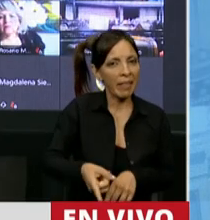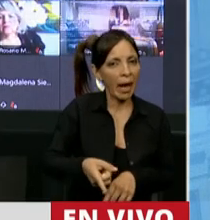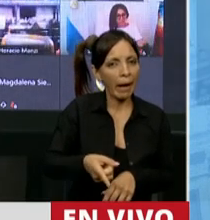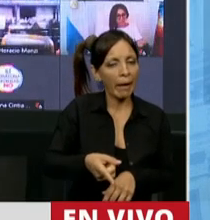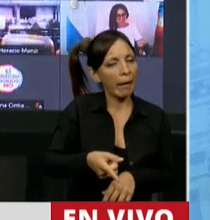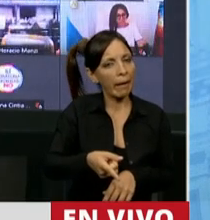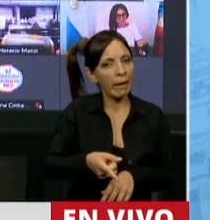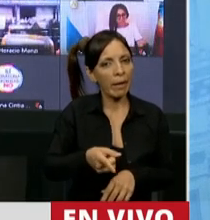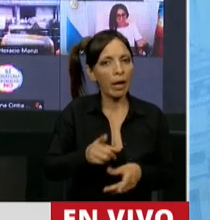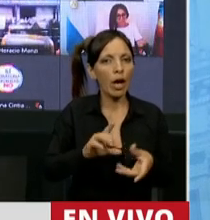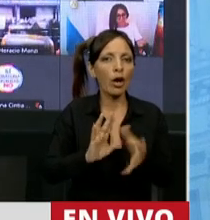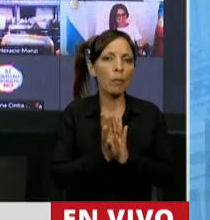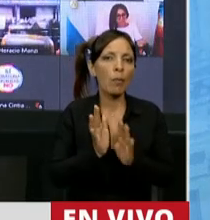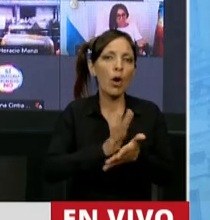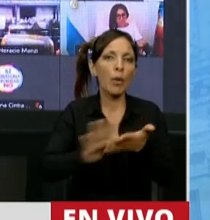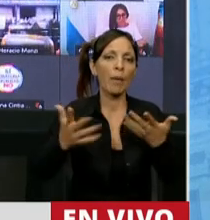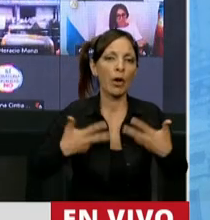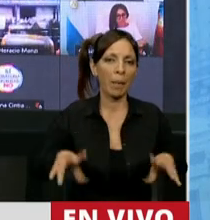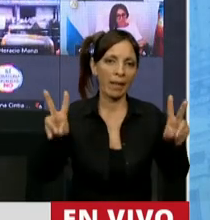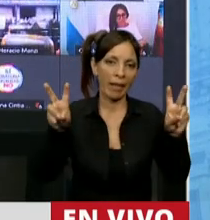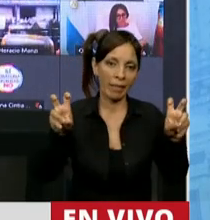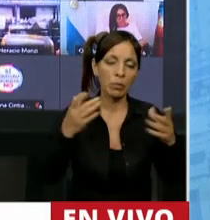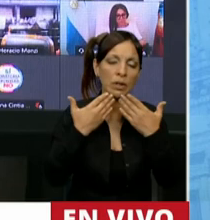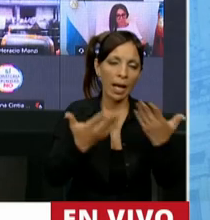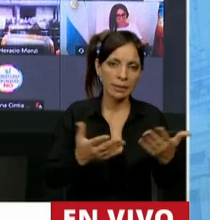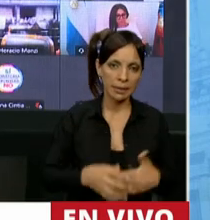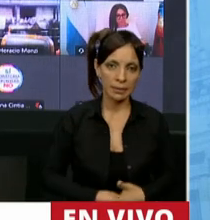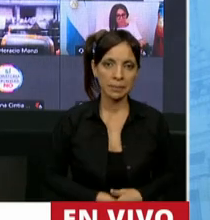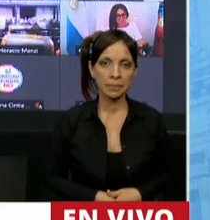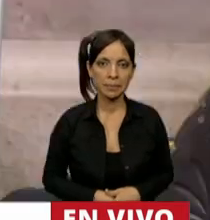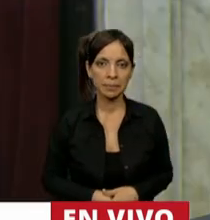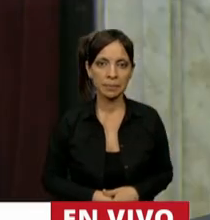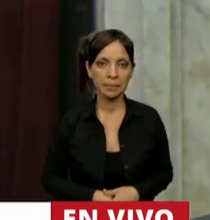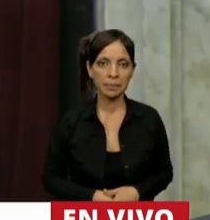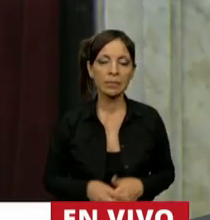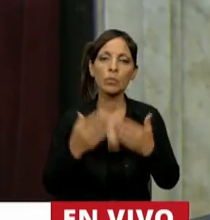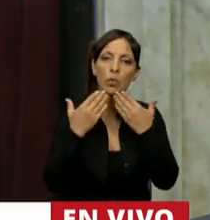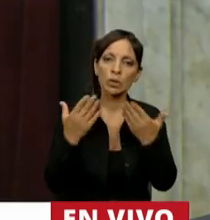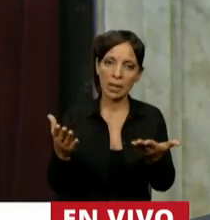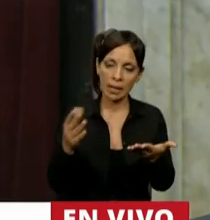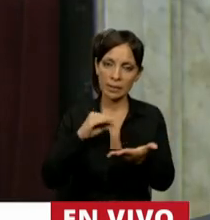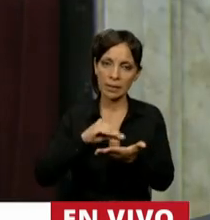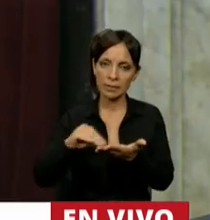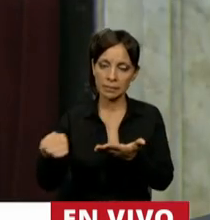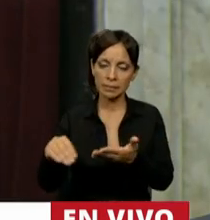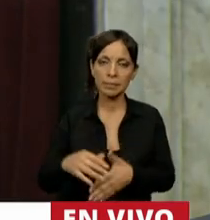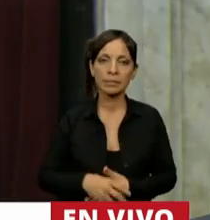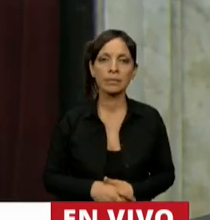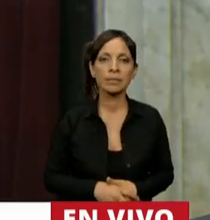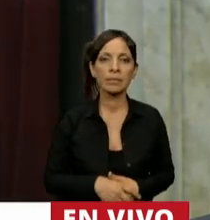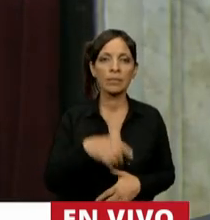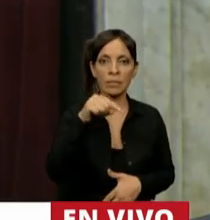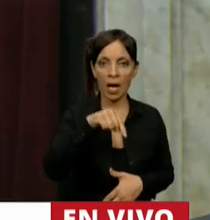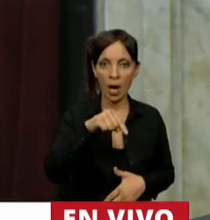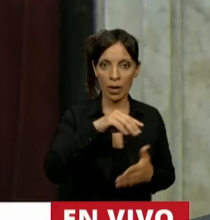una nueva normalidad. Muchas gracias, Presidente. Muchas gracias, señor diputado Schiavoni. Tiene